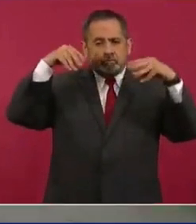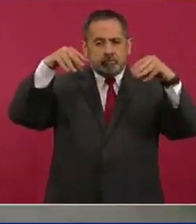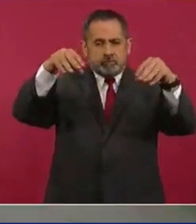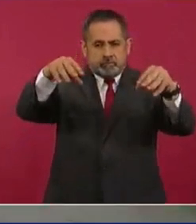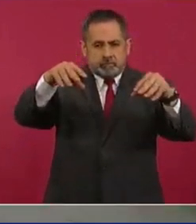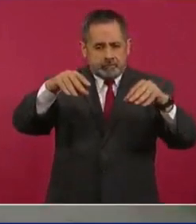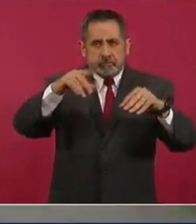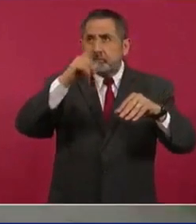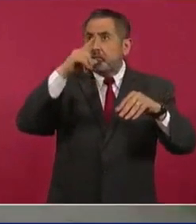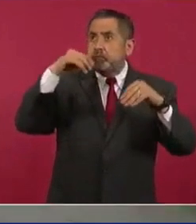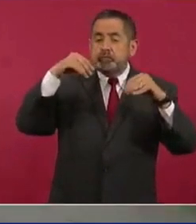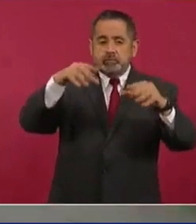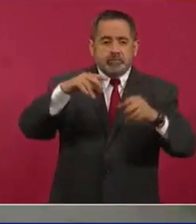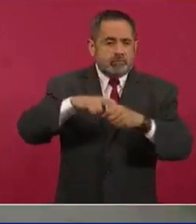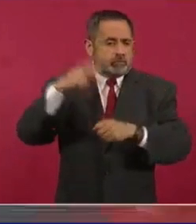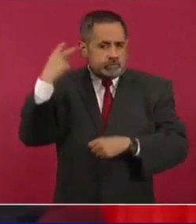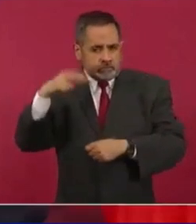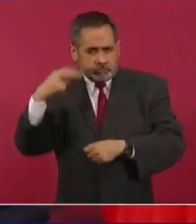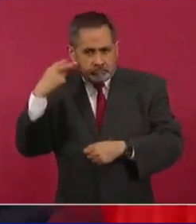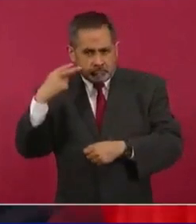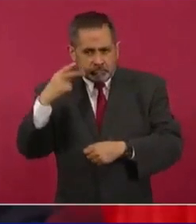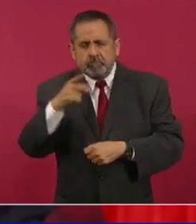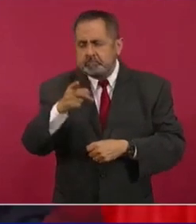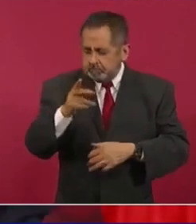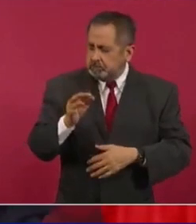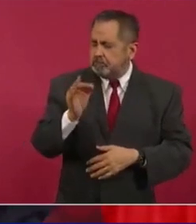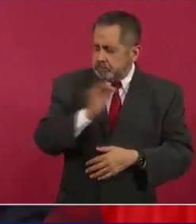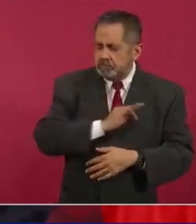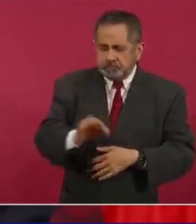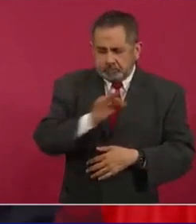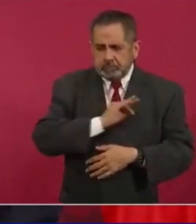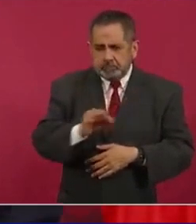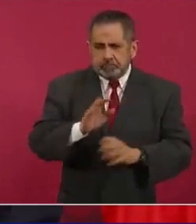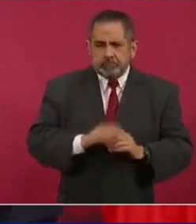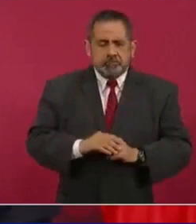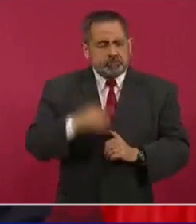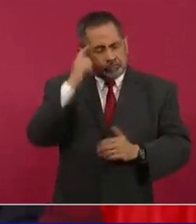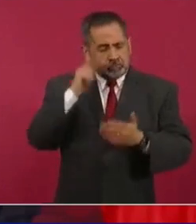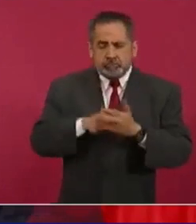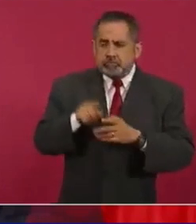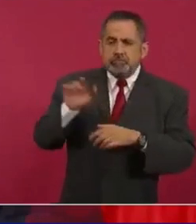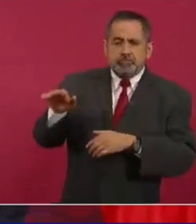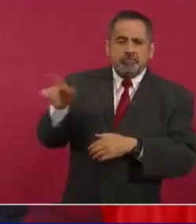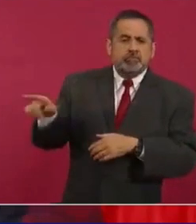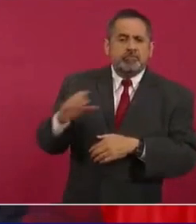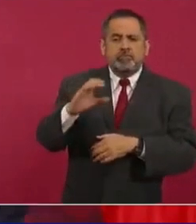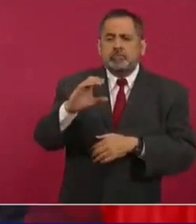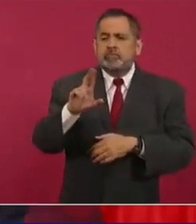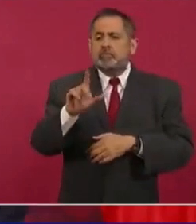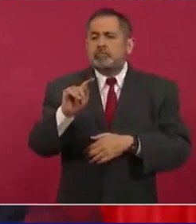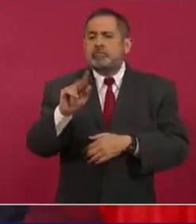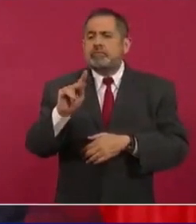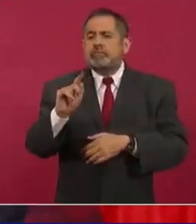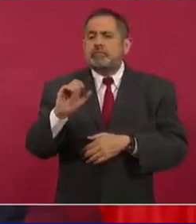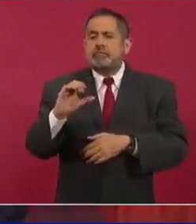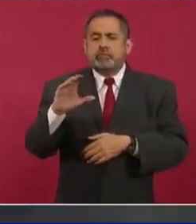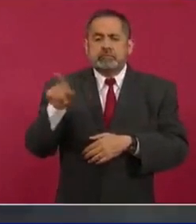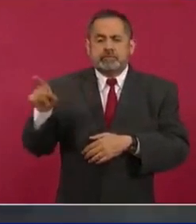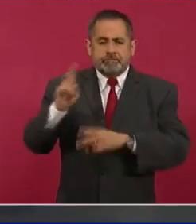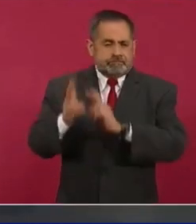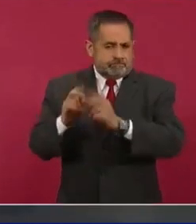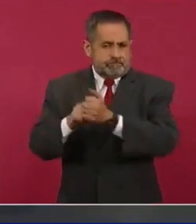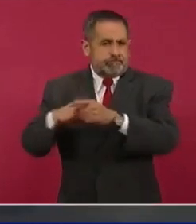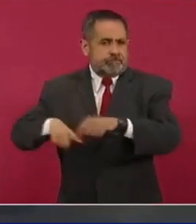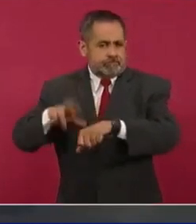alumbrado público en Veracruz, sí se puede. Y yo creo que Cuitláhuac va a actuar para